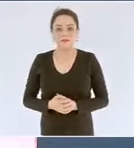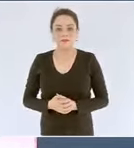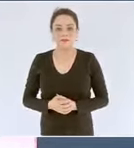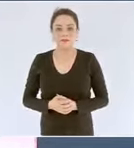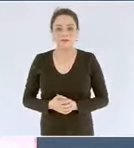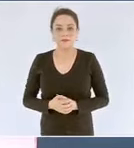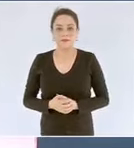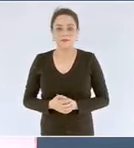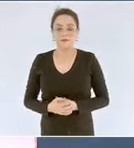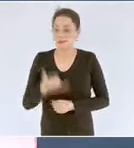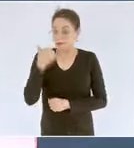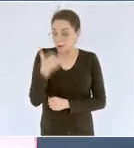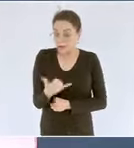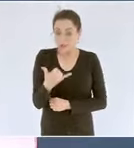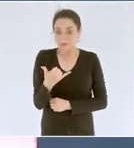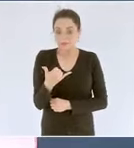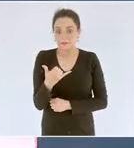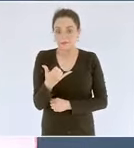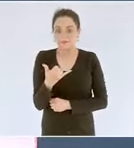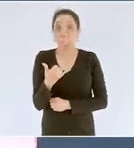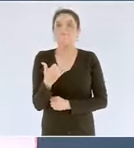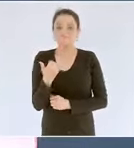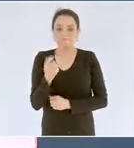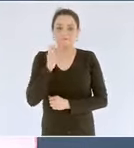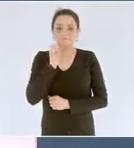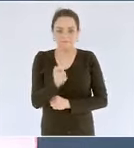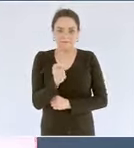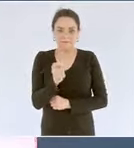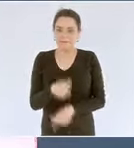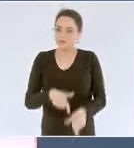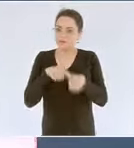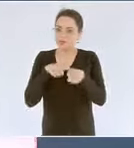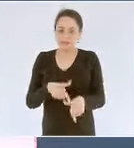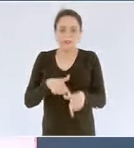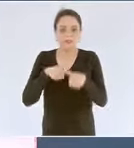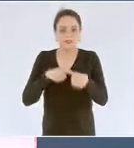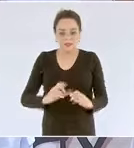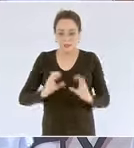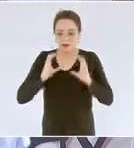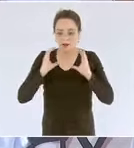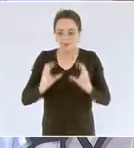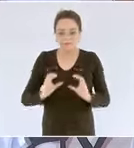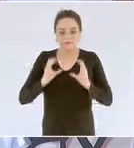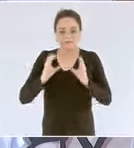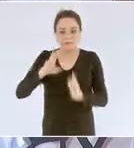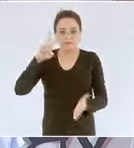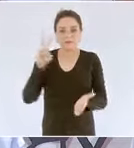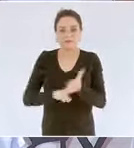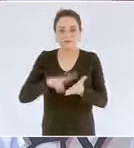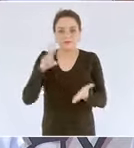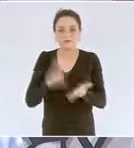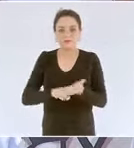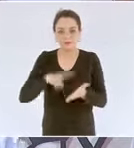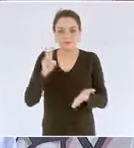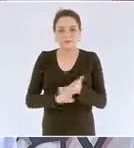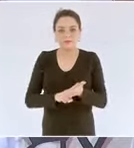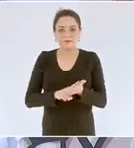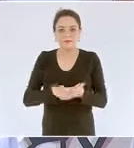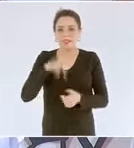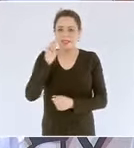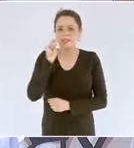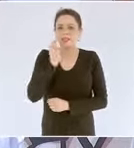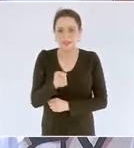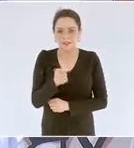preservar en la construcción perseverar en la construcción